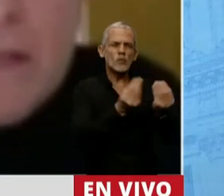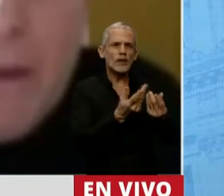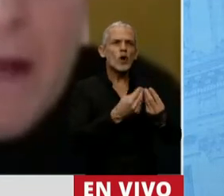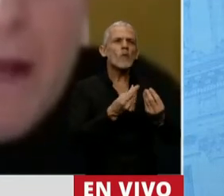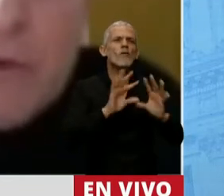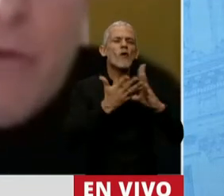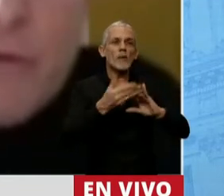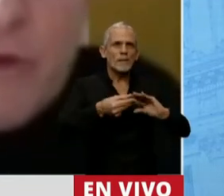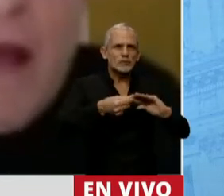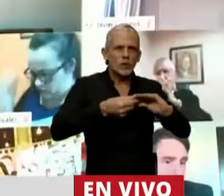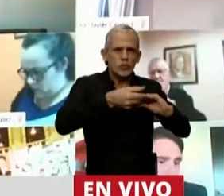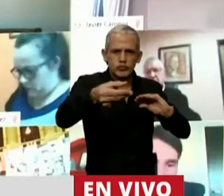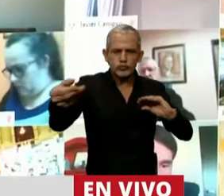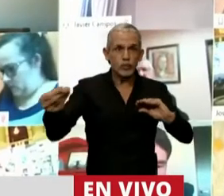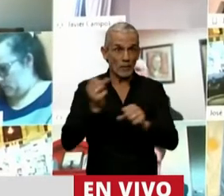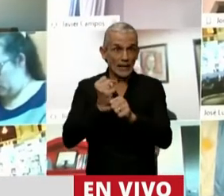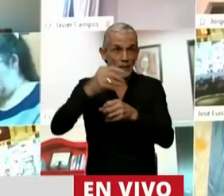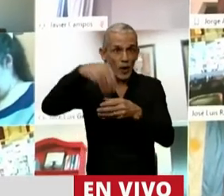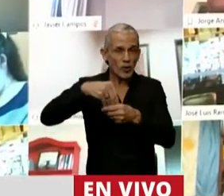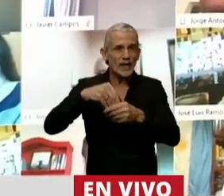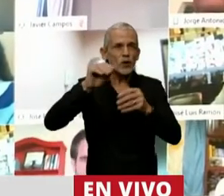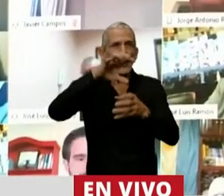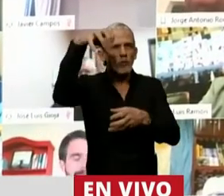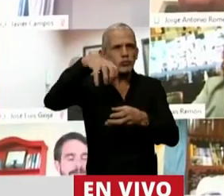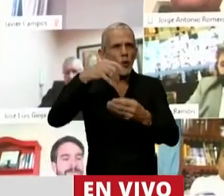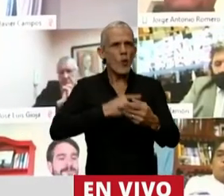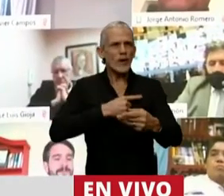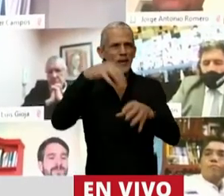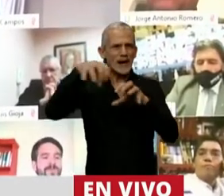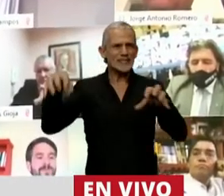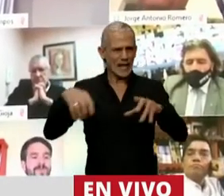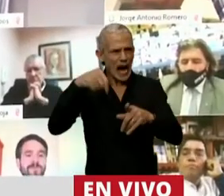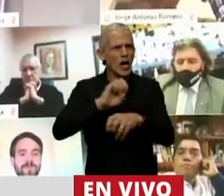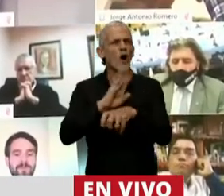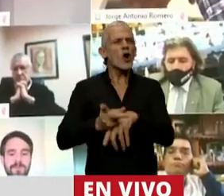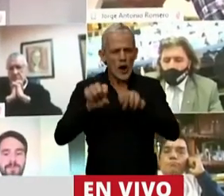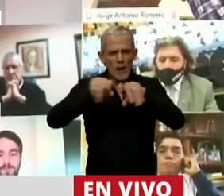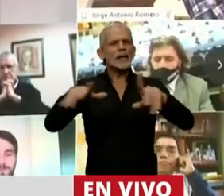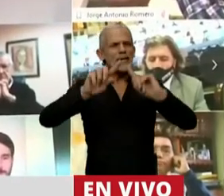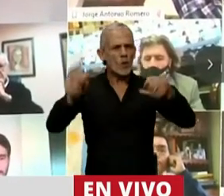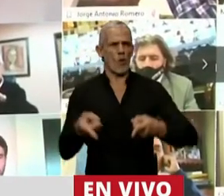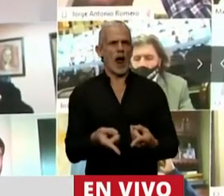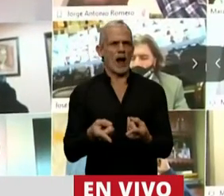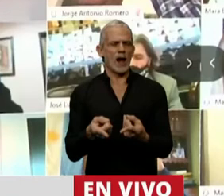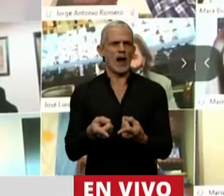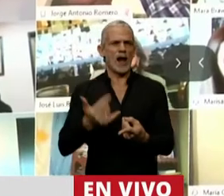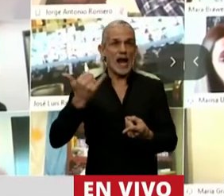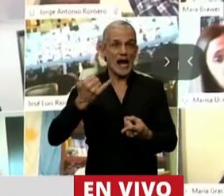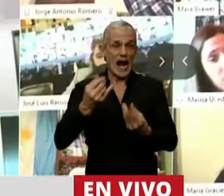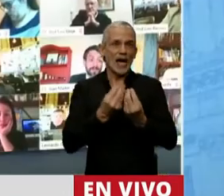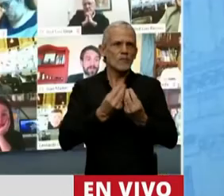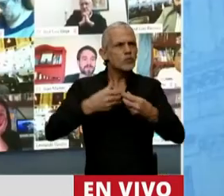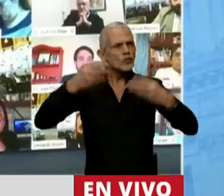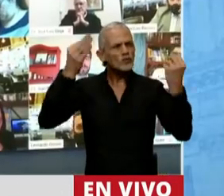recursos para llevar a cabo sus funciones, aún en la pandemia, en esta pandemia que usted ha mencionado, en muchas